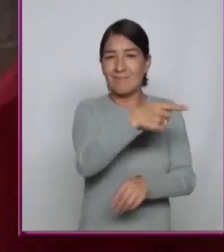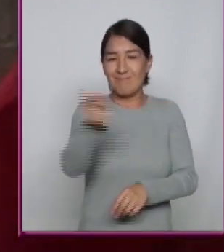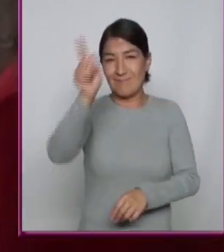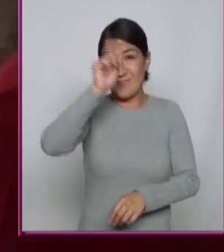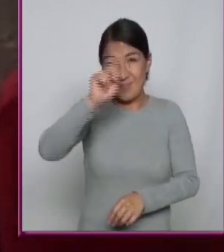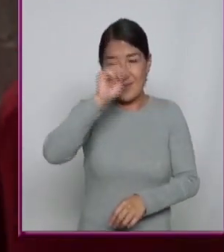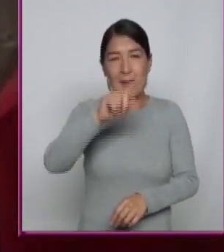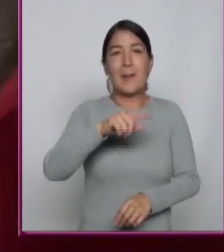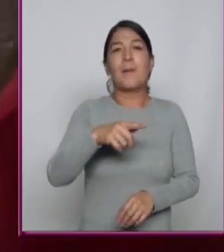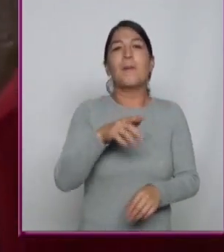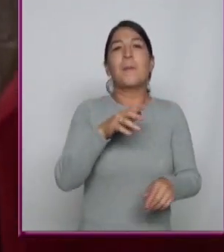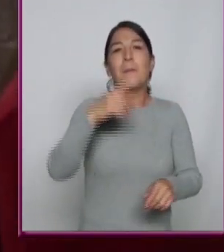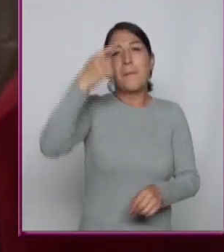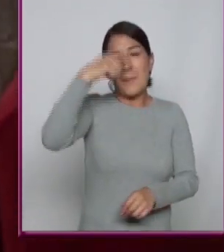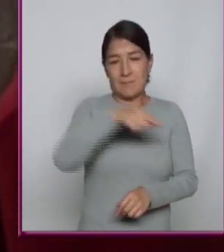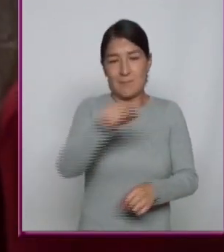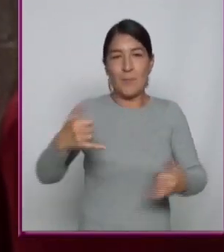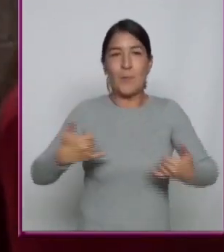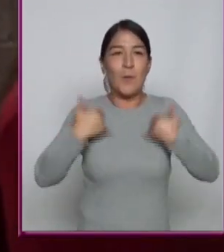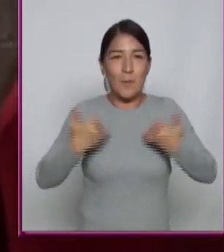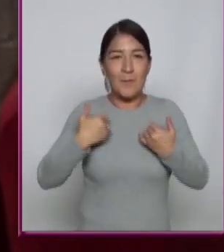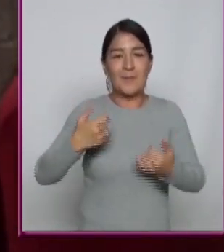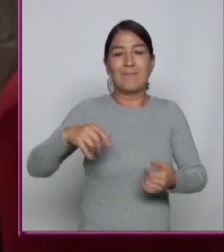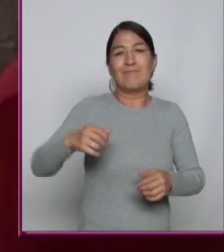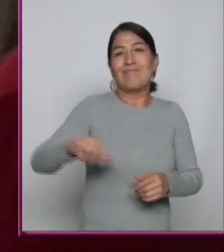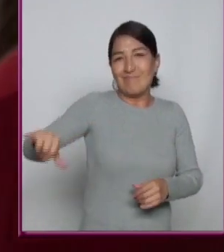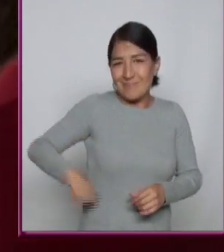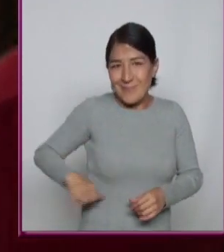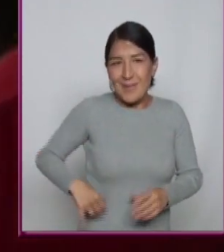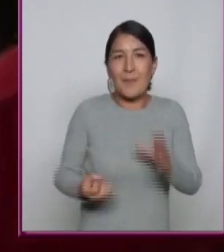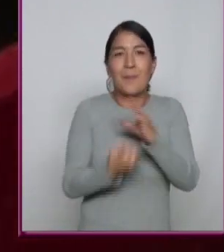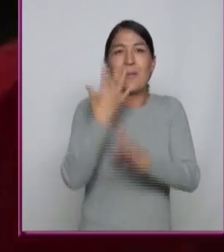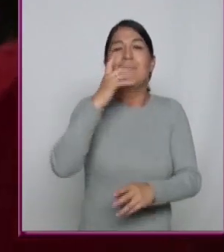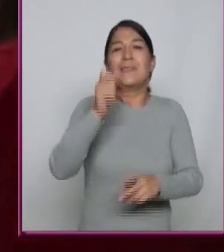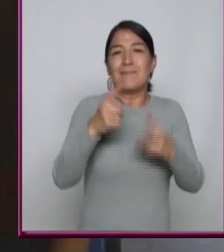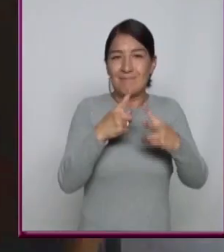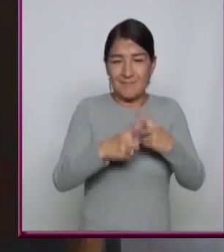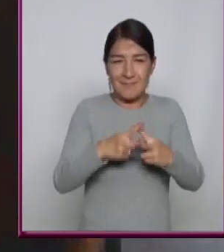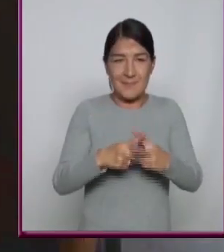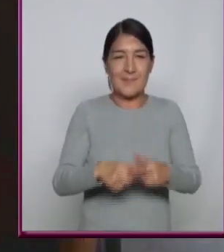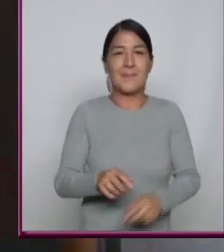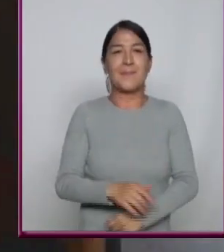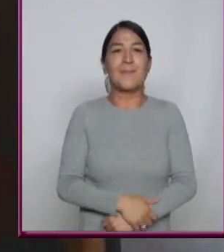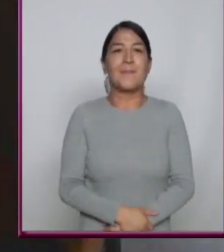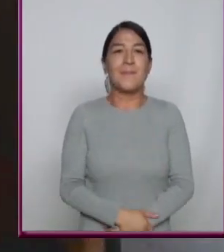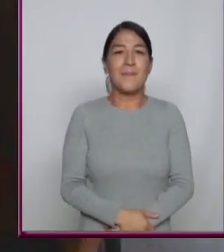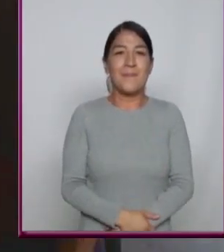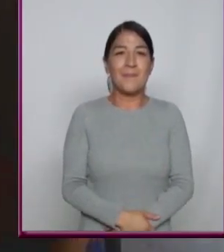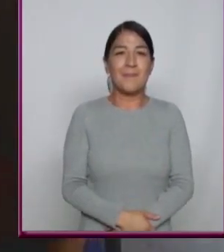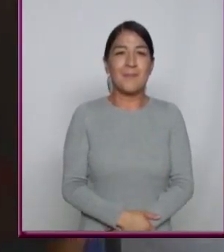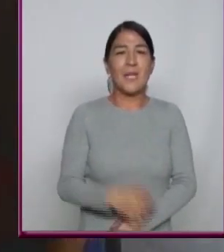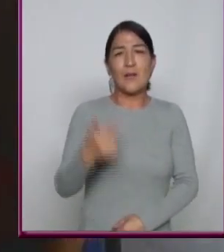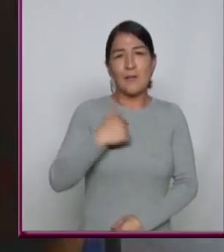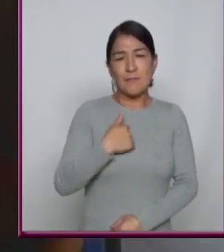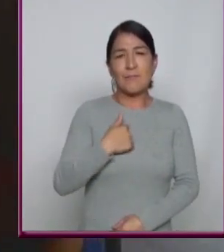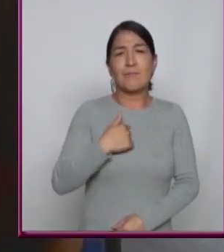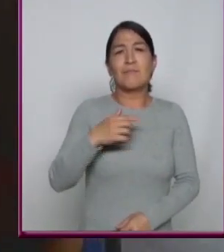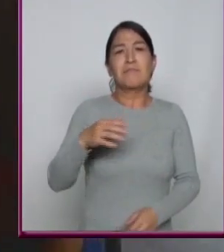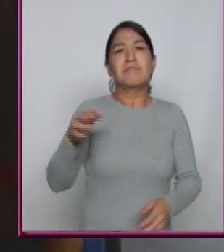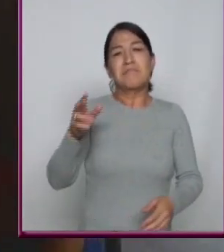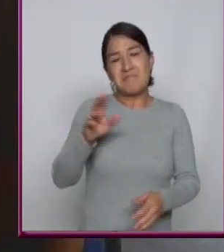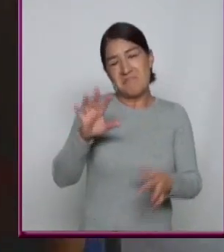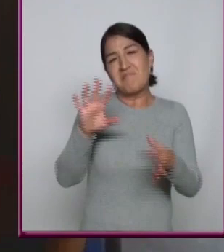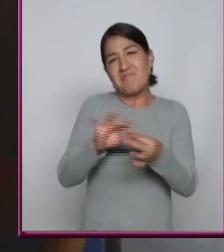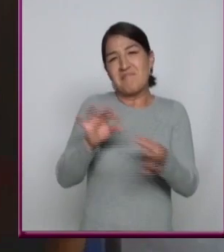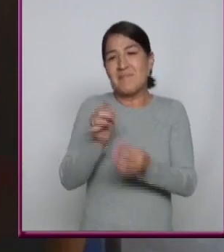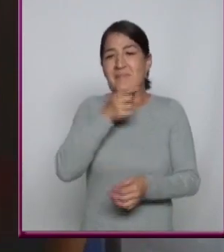los jóvenes O qué consejo Le daría A los jóvenes Para interesarse En las matemáticas Yo sobre todo Les diría